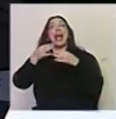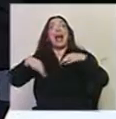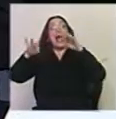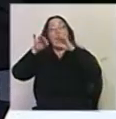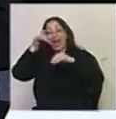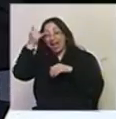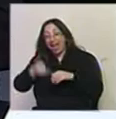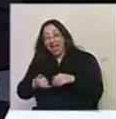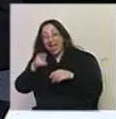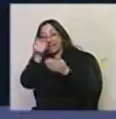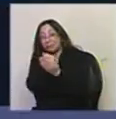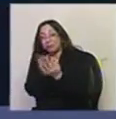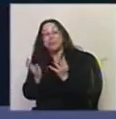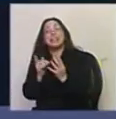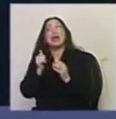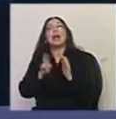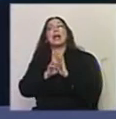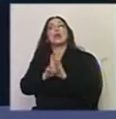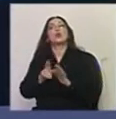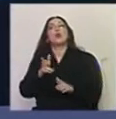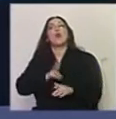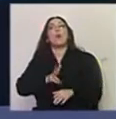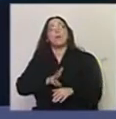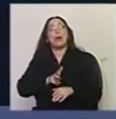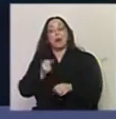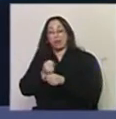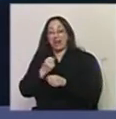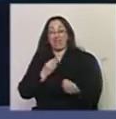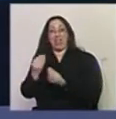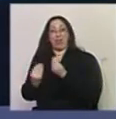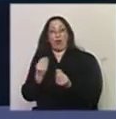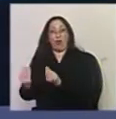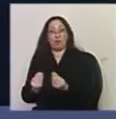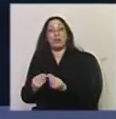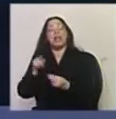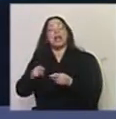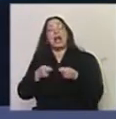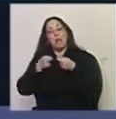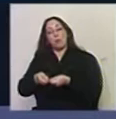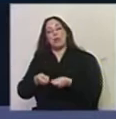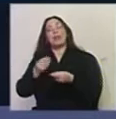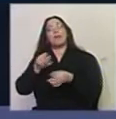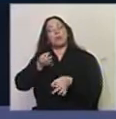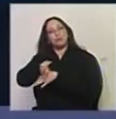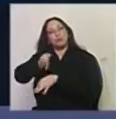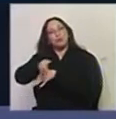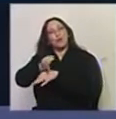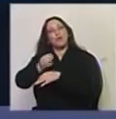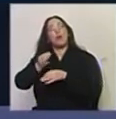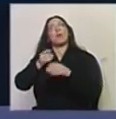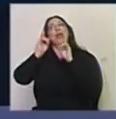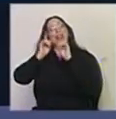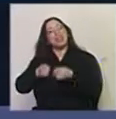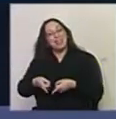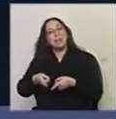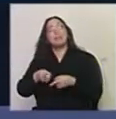si no generamos los recursos humanos para que vayan a trabajar esos elencos. Entonces, una apuesta por la formación, y también entender,